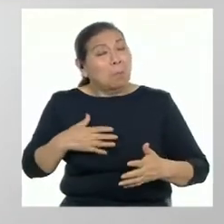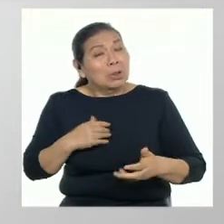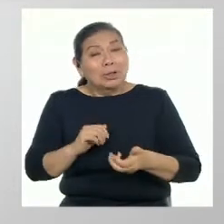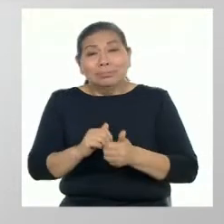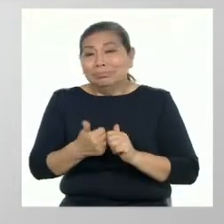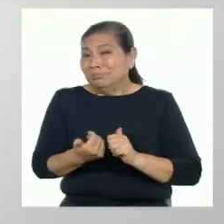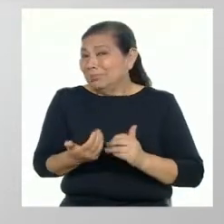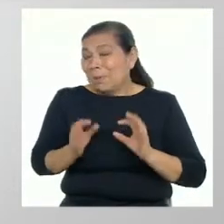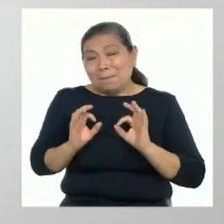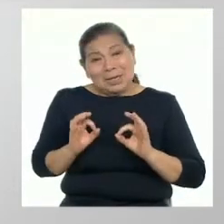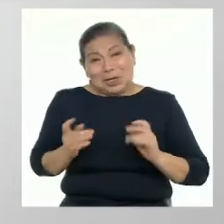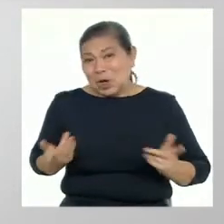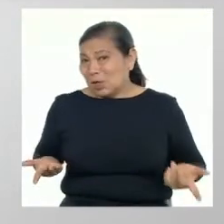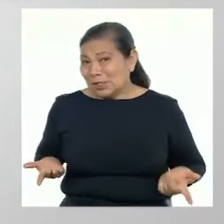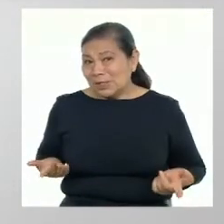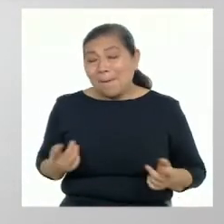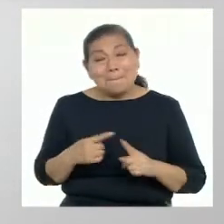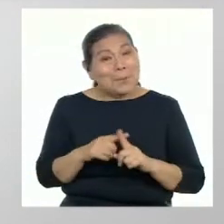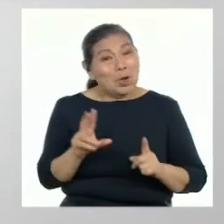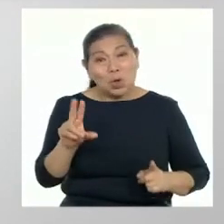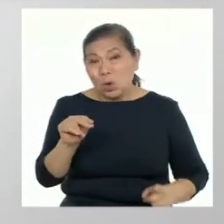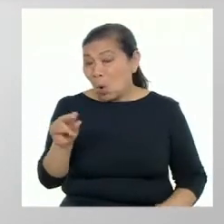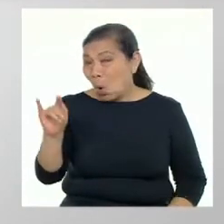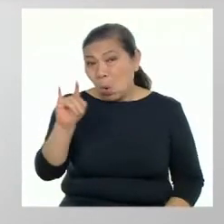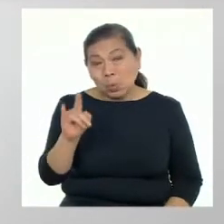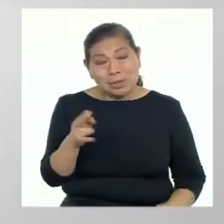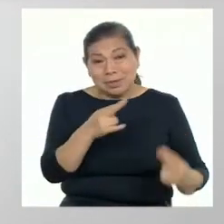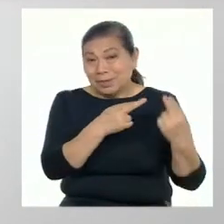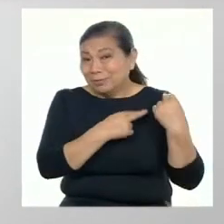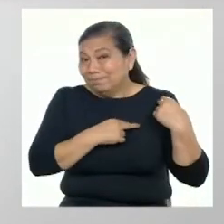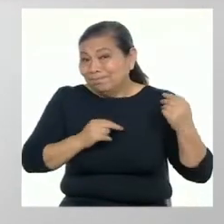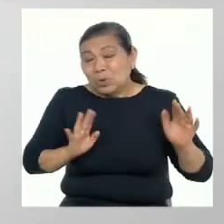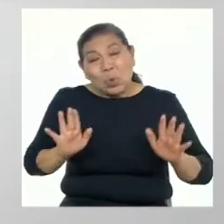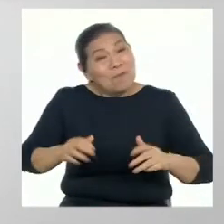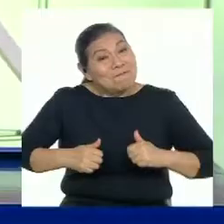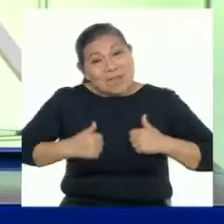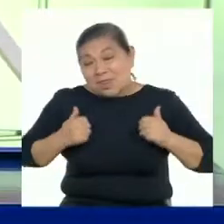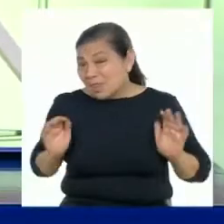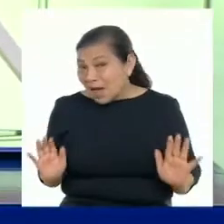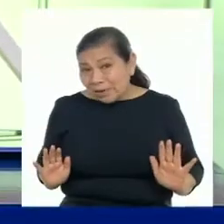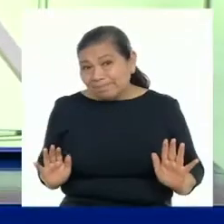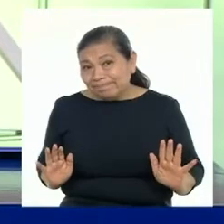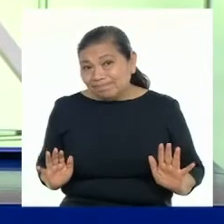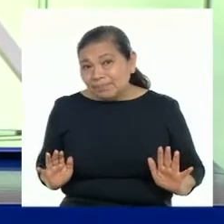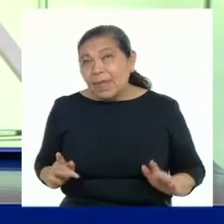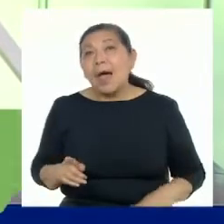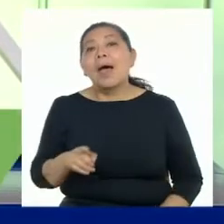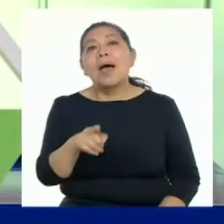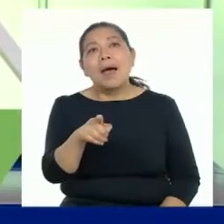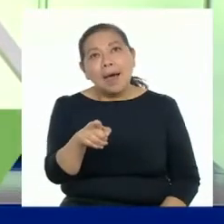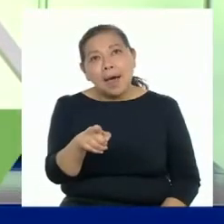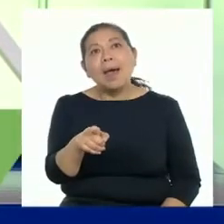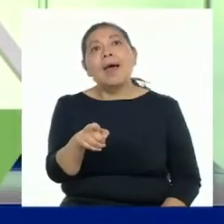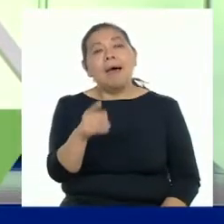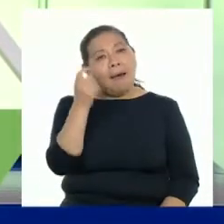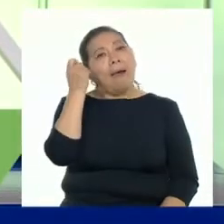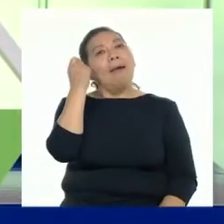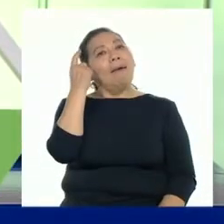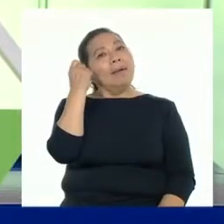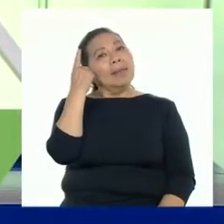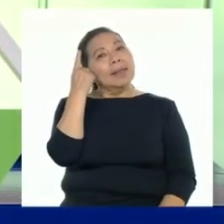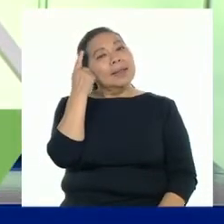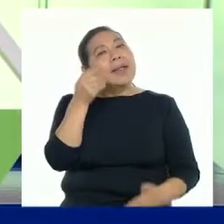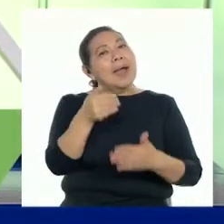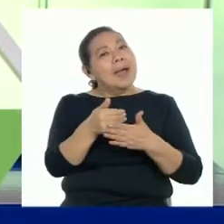convertirse en un riesgo si no la usamos responsablemente. Ya entiendo. ¿Y hay manera de